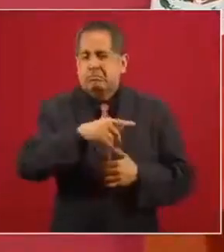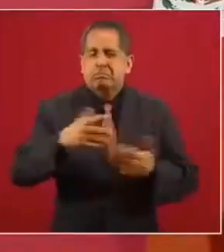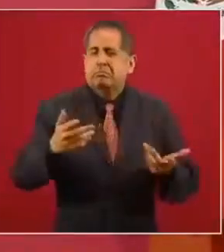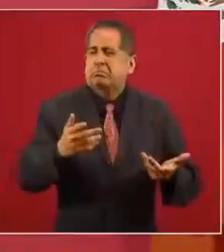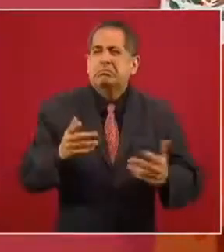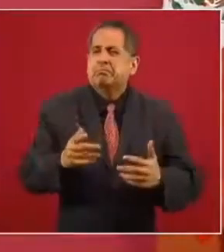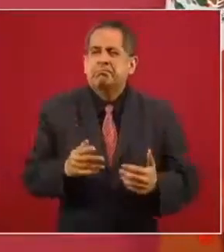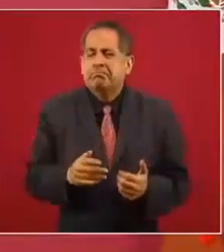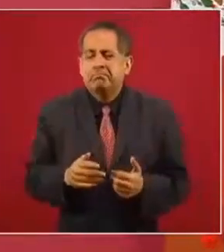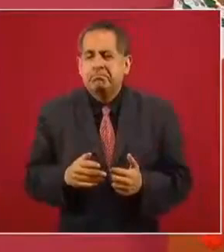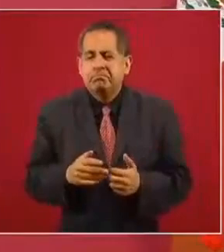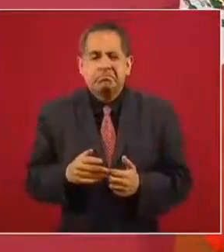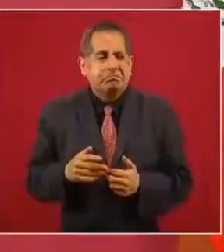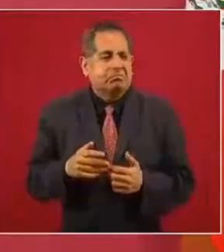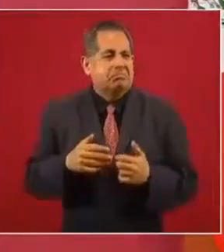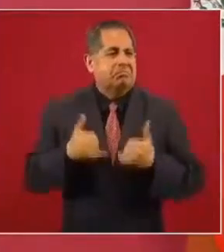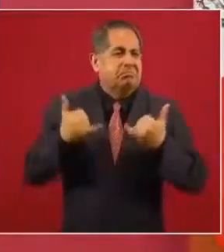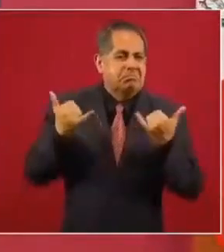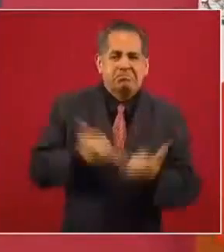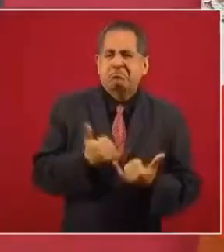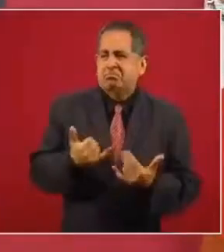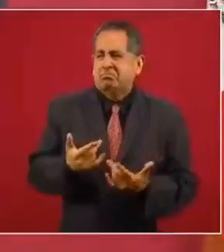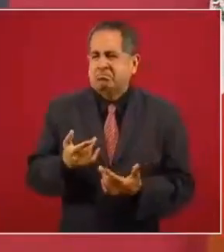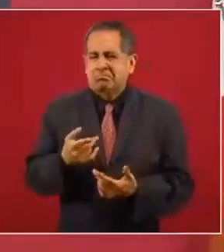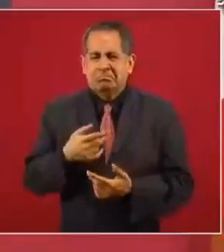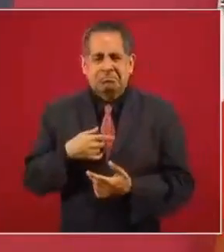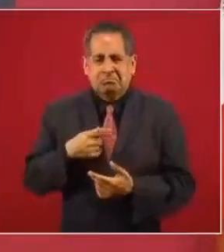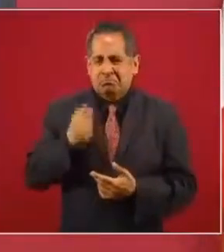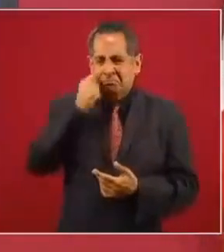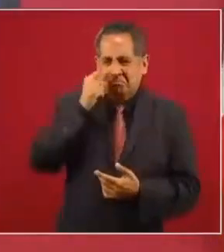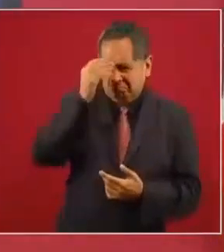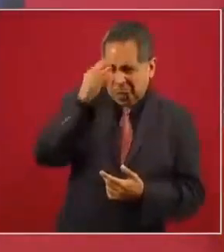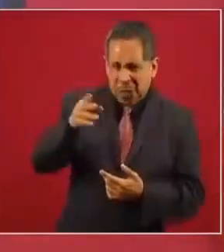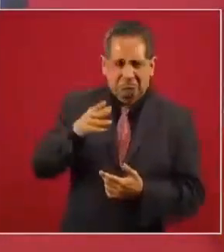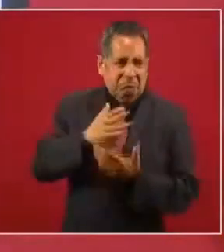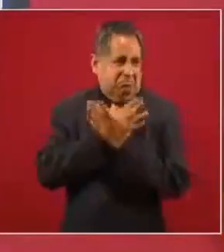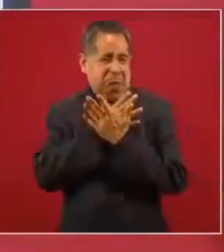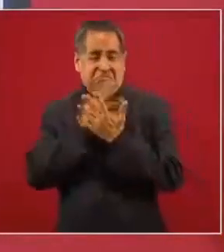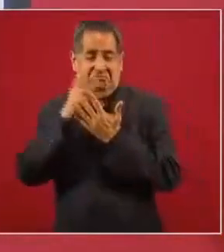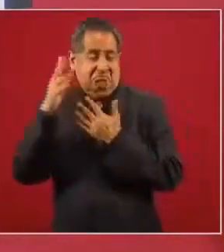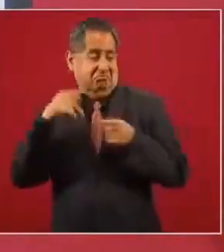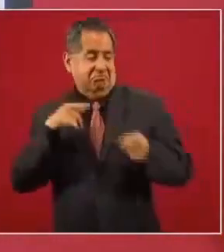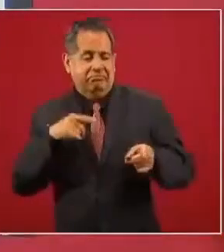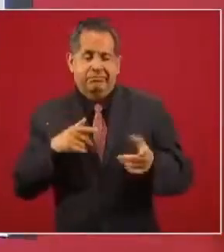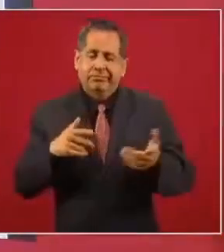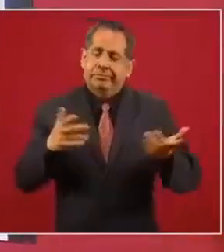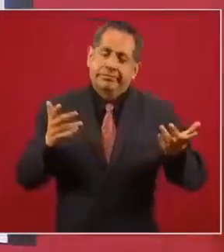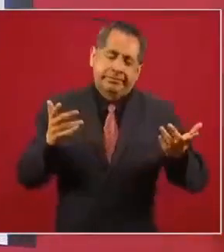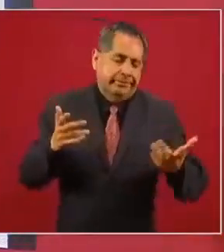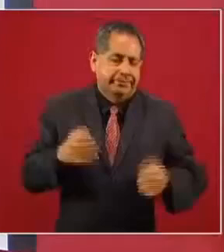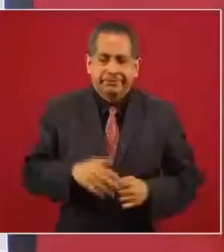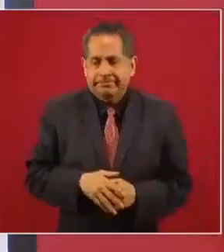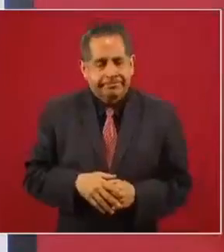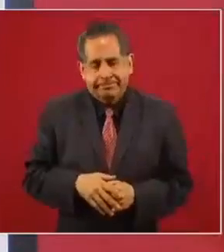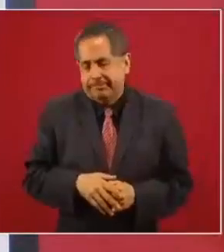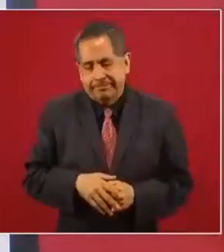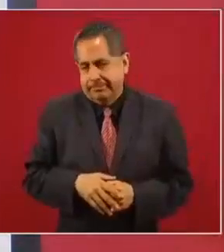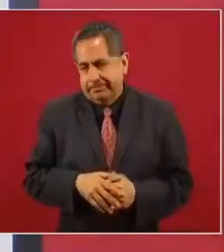intolerancia, con extremismos. Entonces,